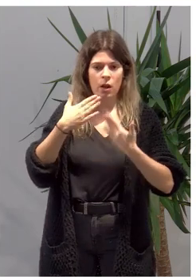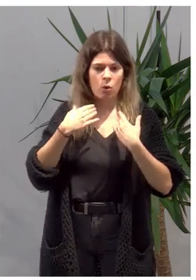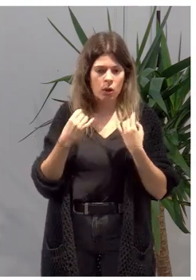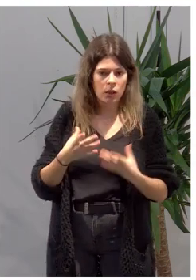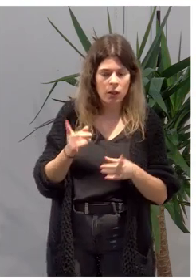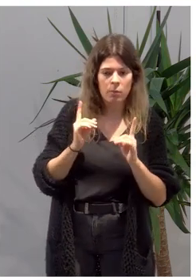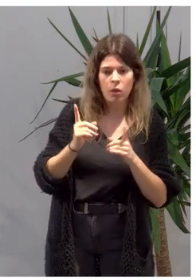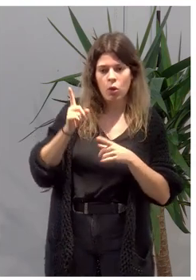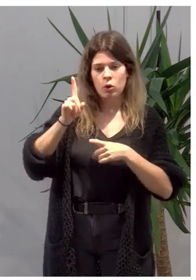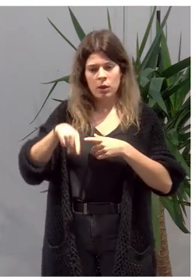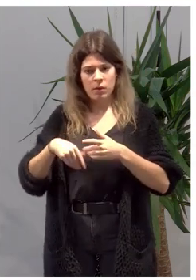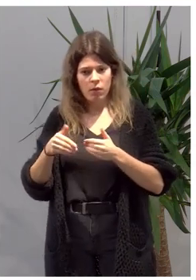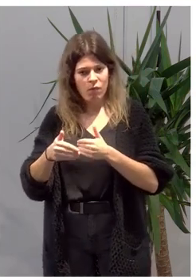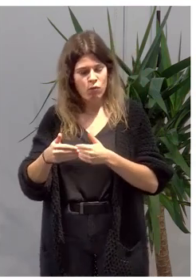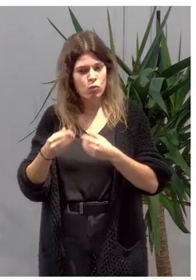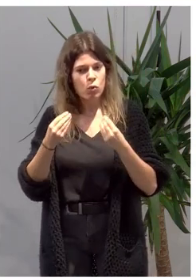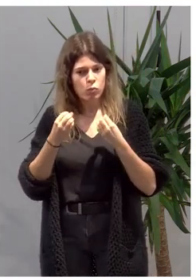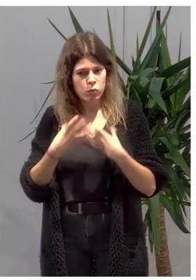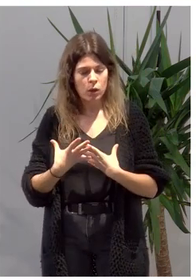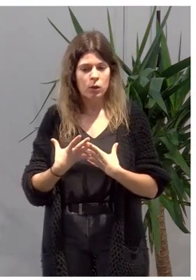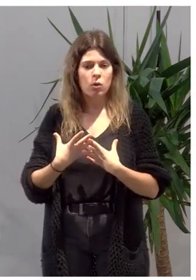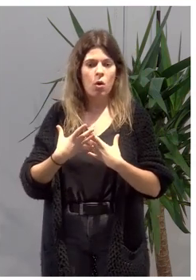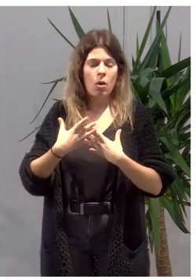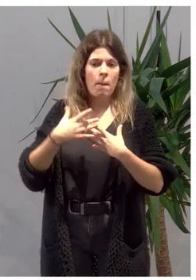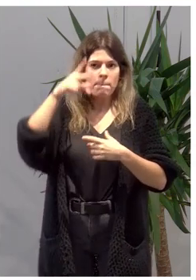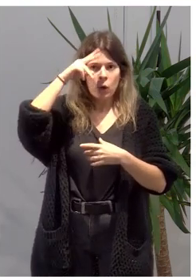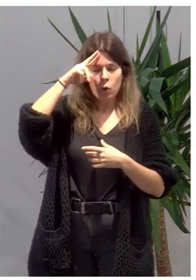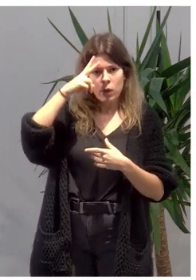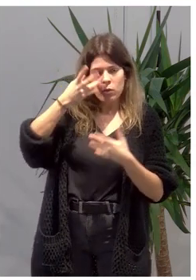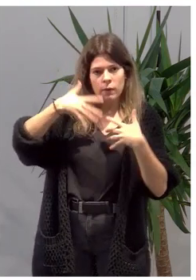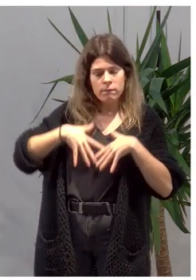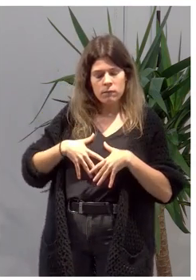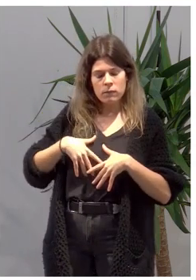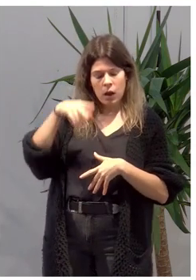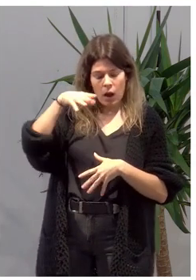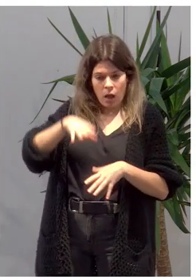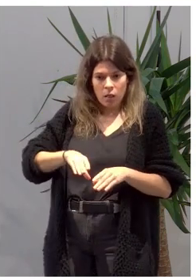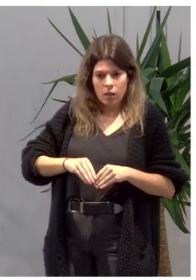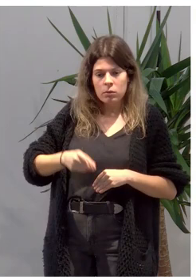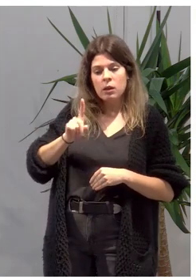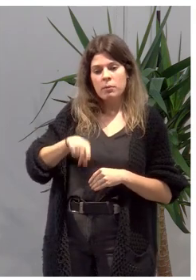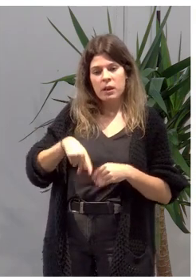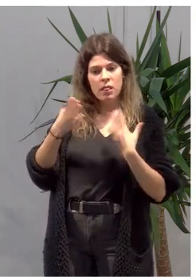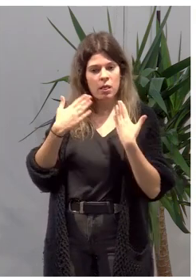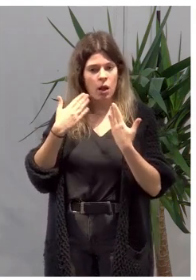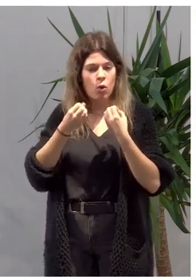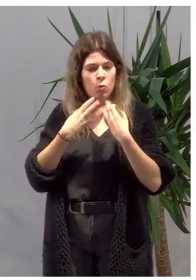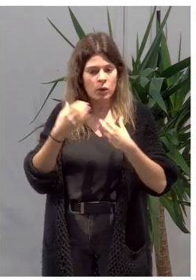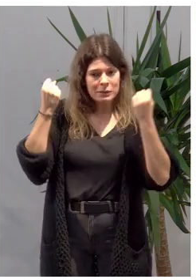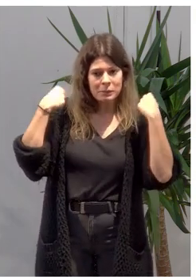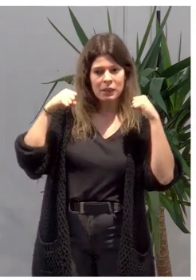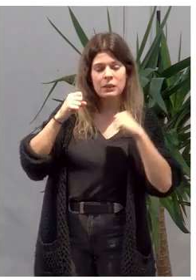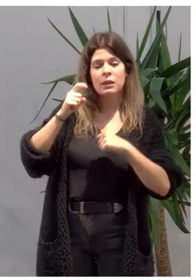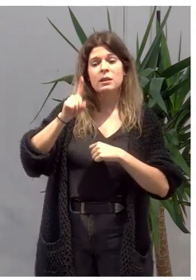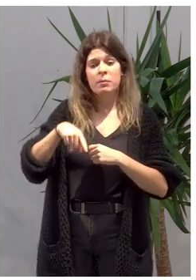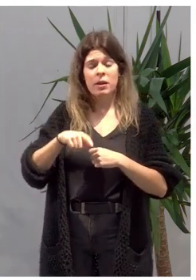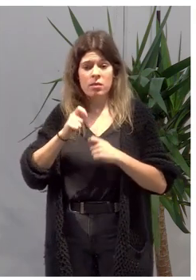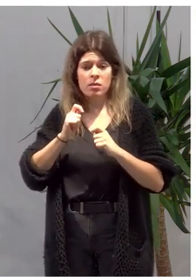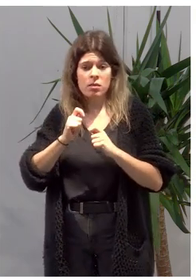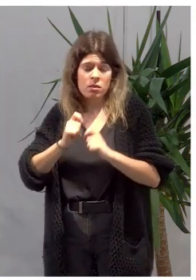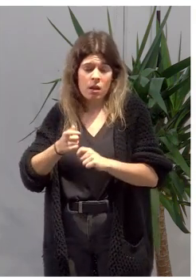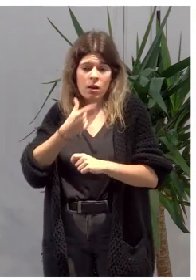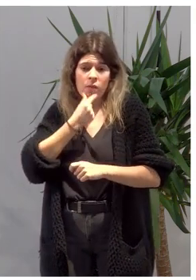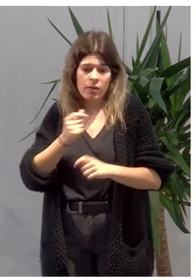sobre el buen futuro, asumir las propias preocupaciones, diálogo sobre las buenas prácticas y las facilitaciones de reuniones de